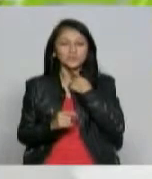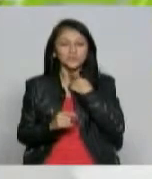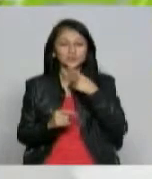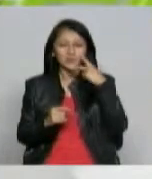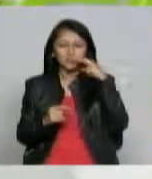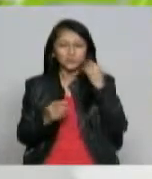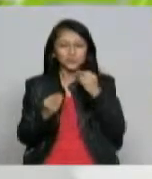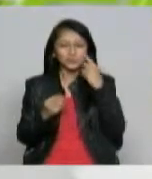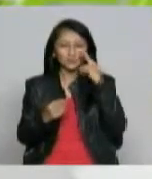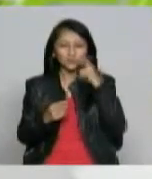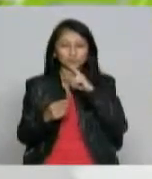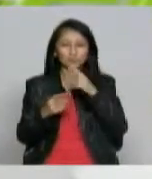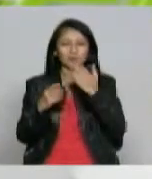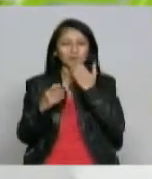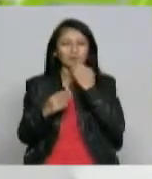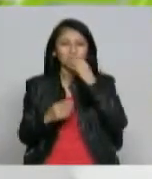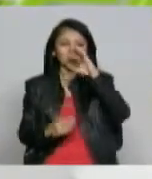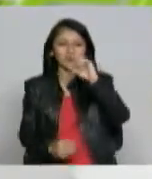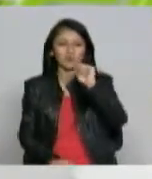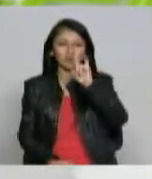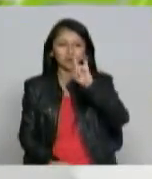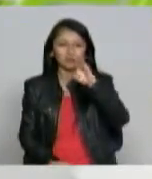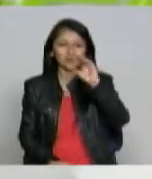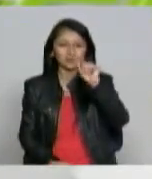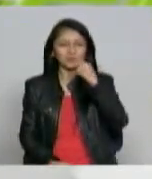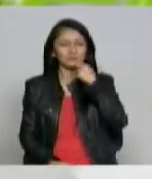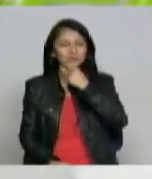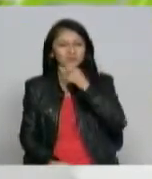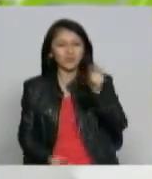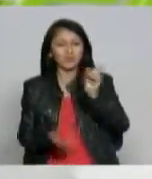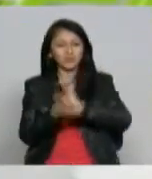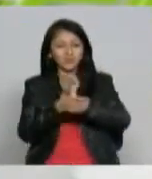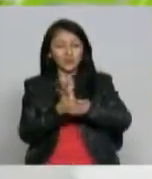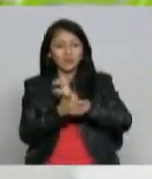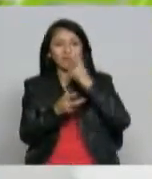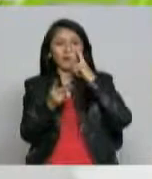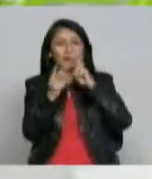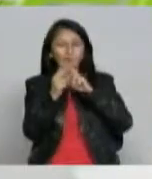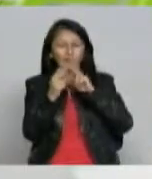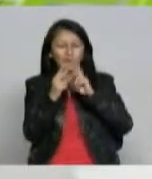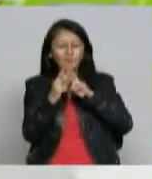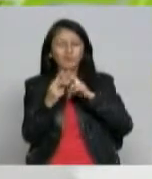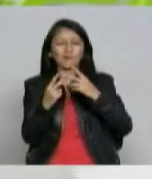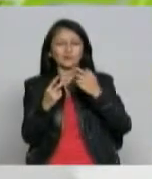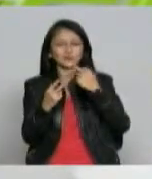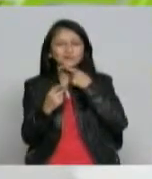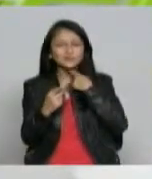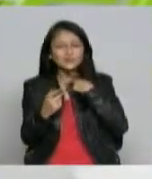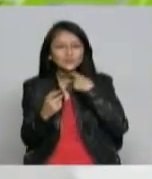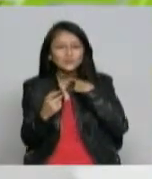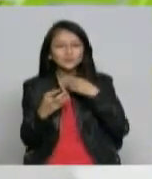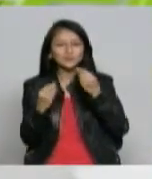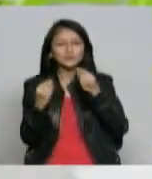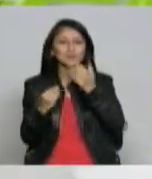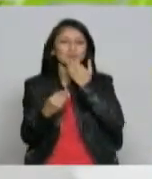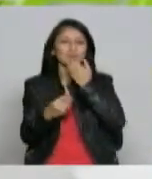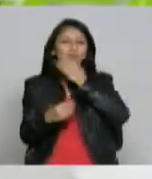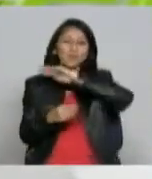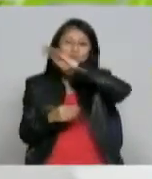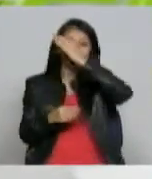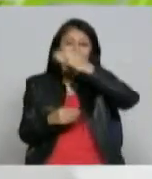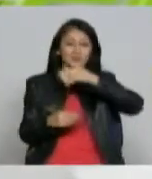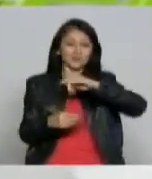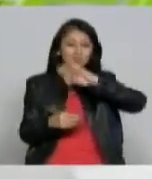del departamento del Cauca nos reportaron que temían el canal regional Telecafé en Antioquia hay mucha